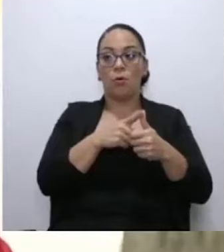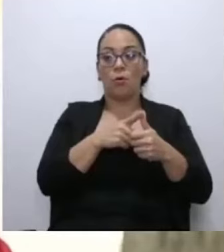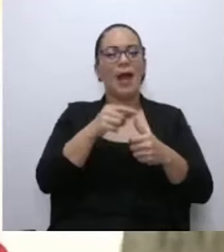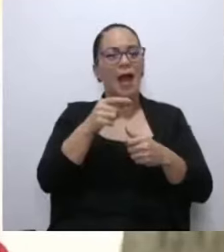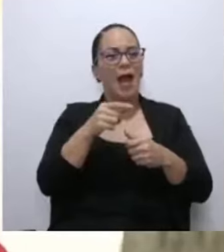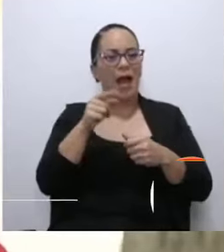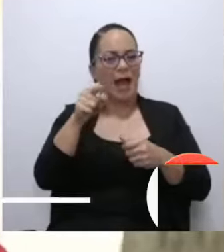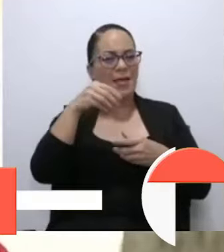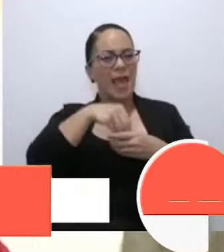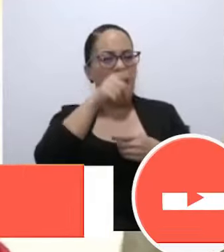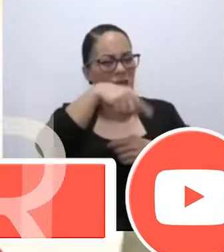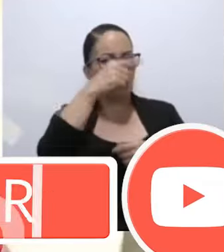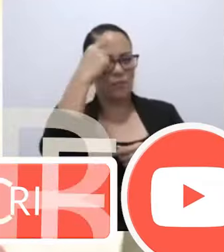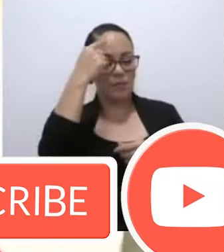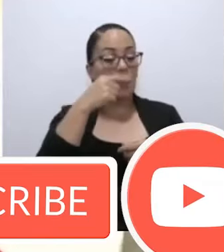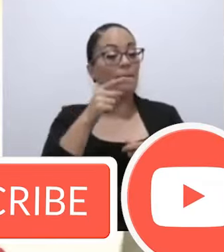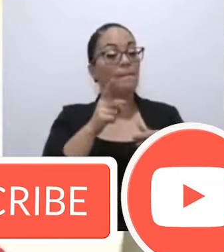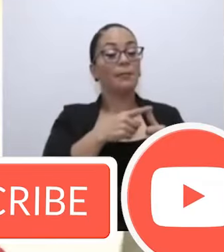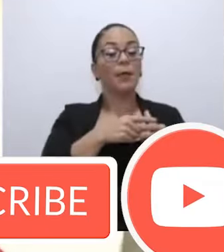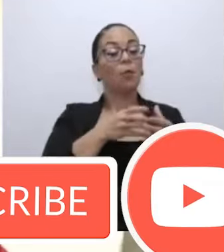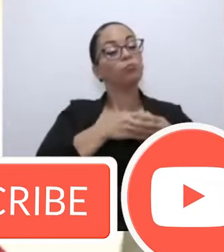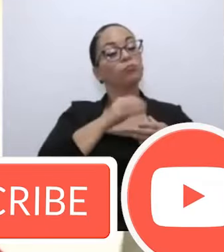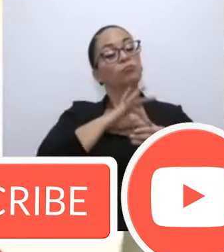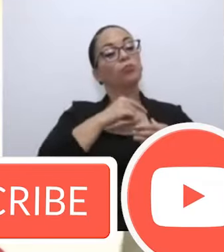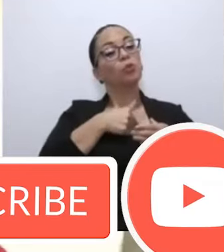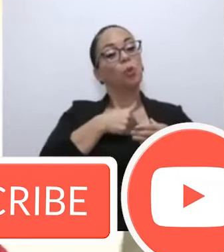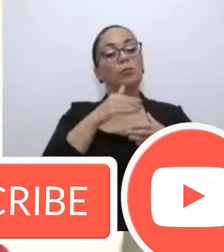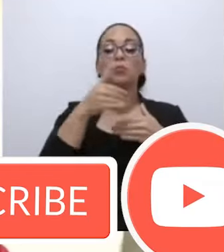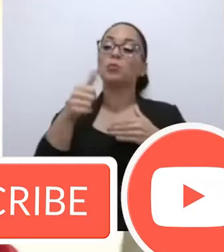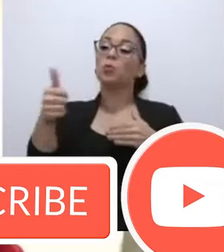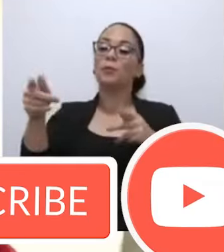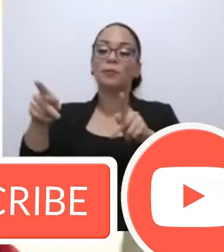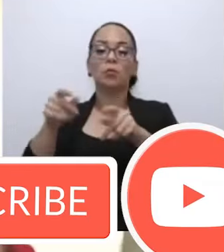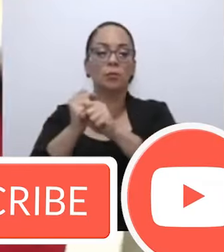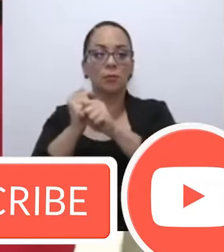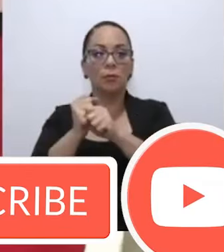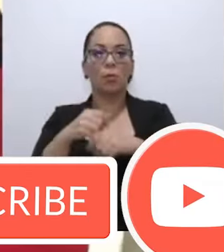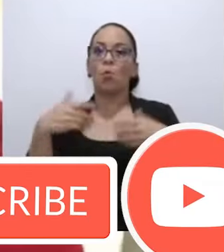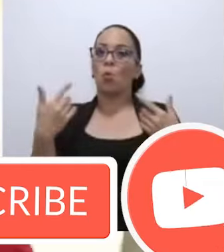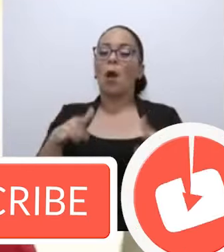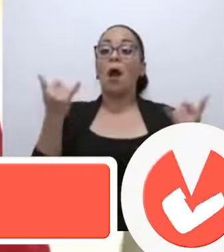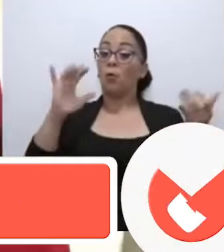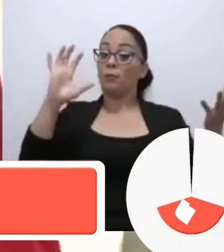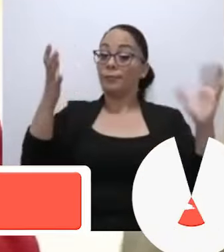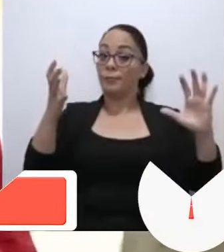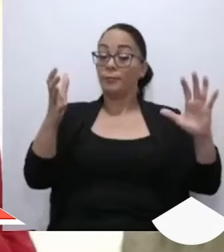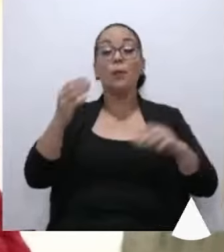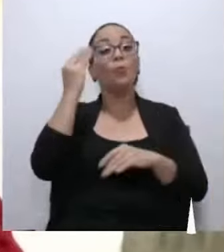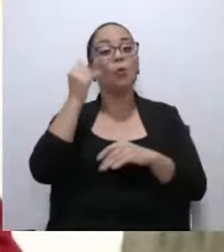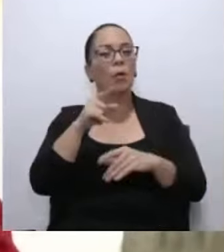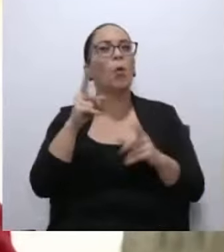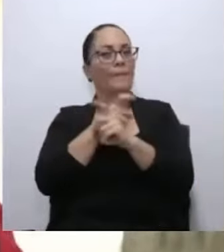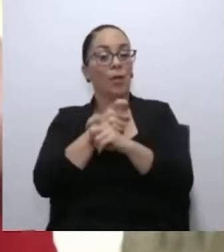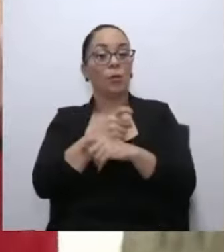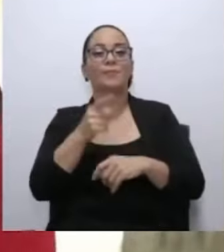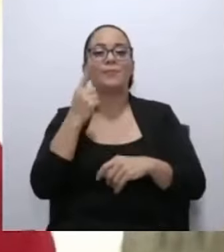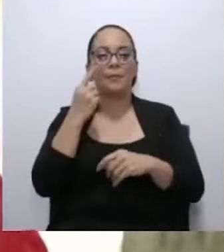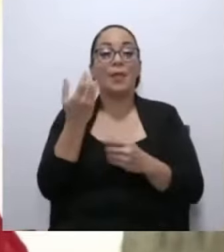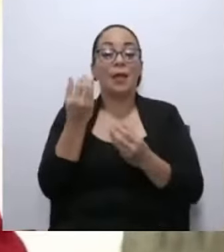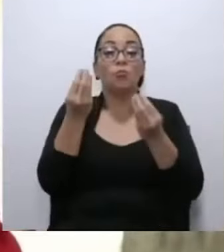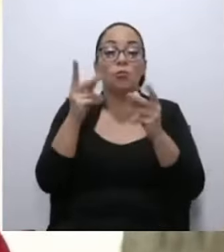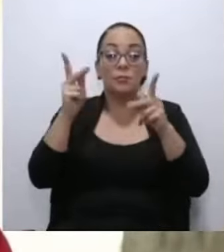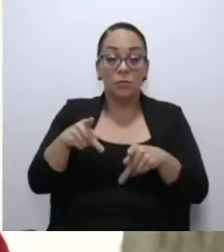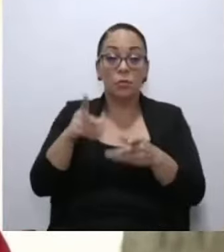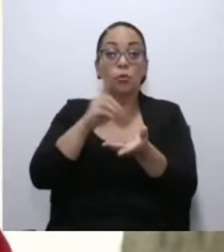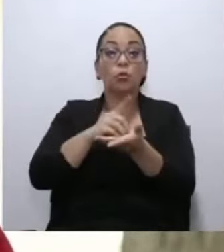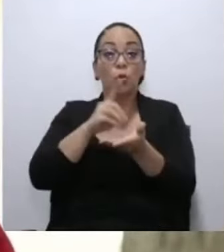Esa mentalidad cambió. Ha sido muy complejo, ¿por qué? Tenemos un faltante de especialistas provocado,